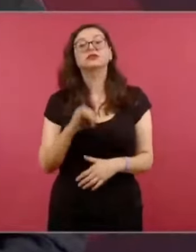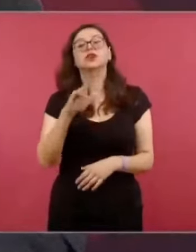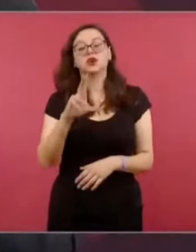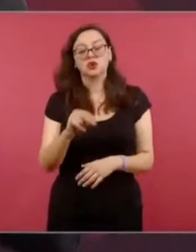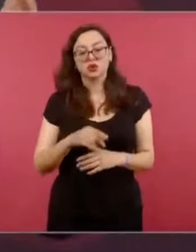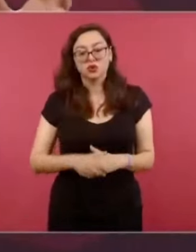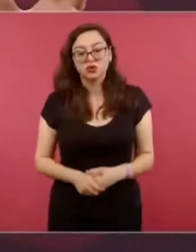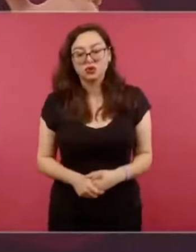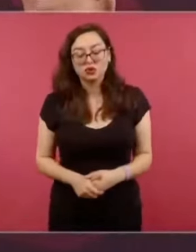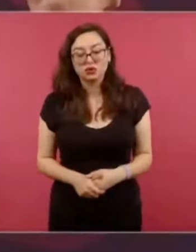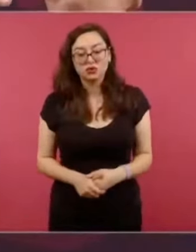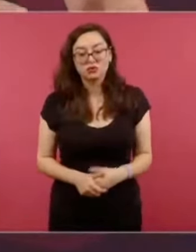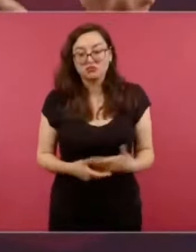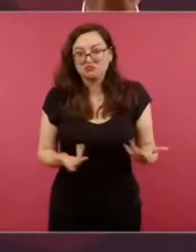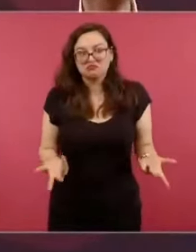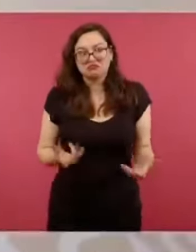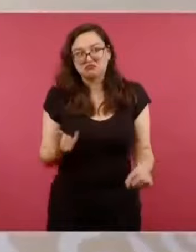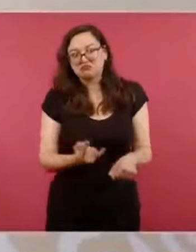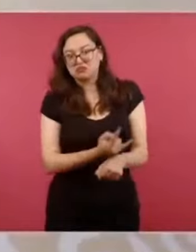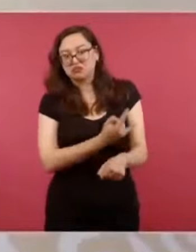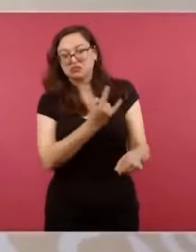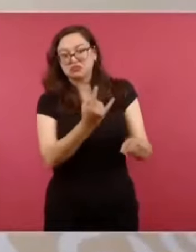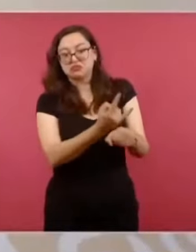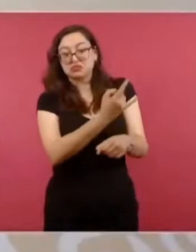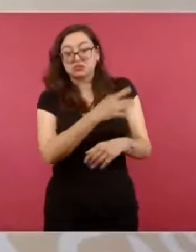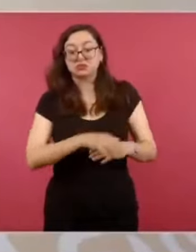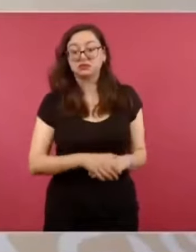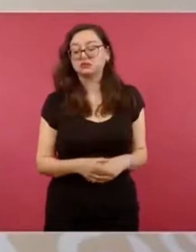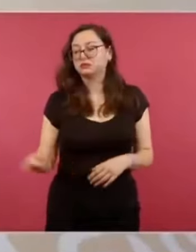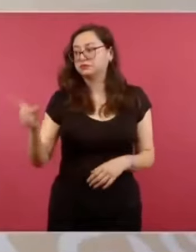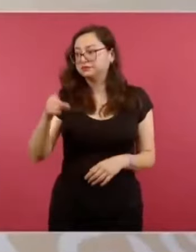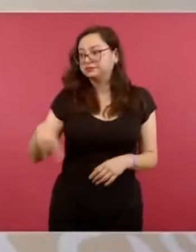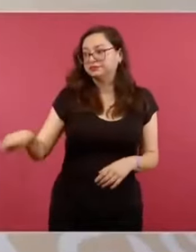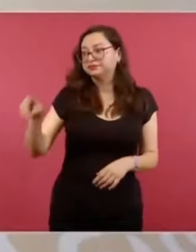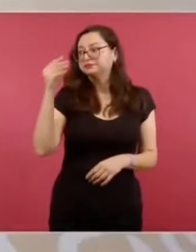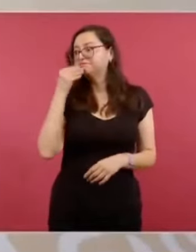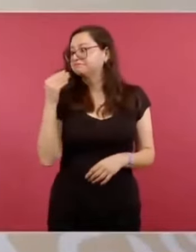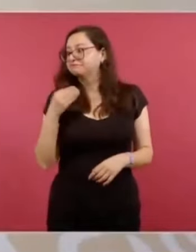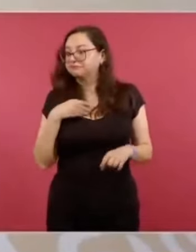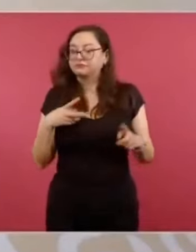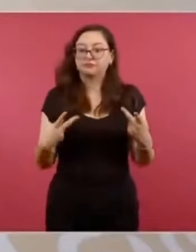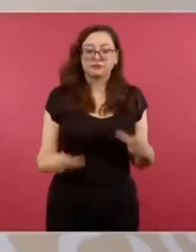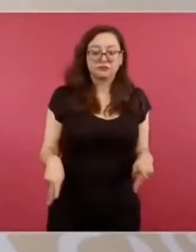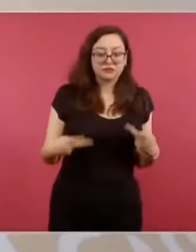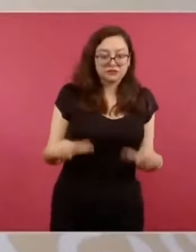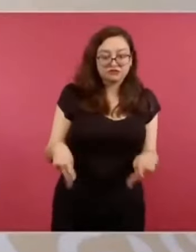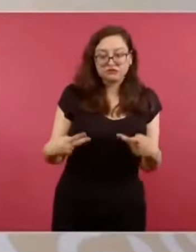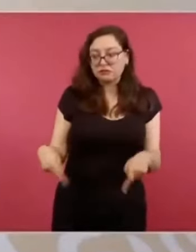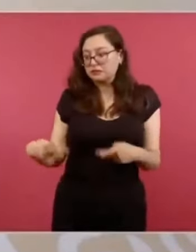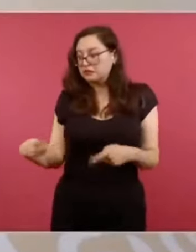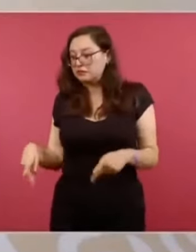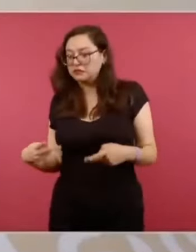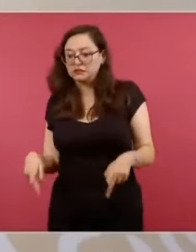Bueno, esa era una opción. Y la otra, emigrar,